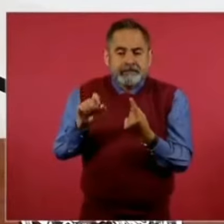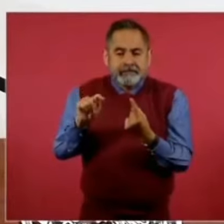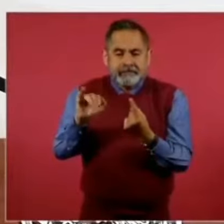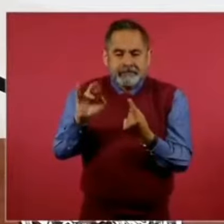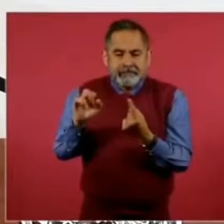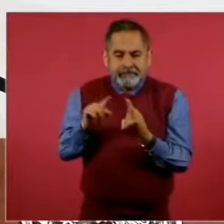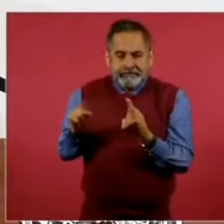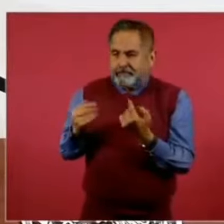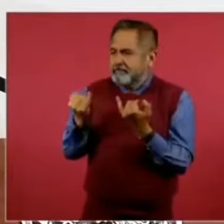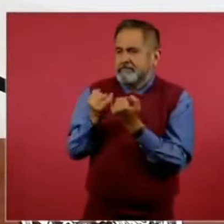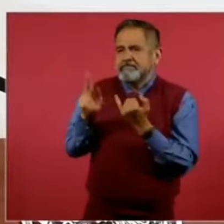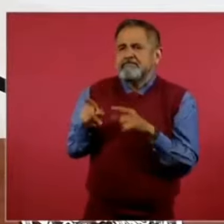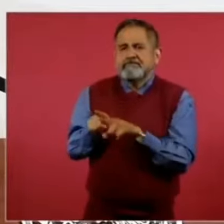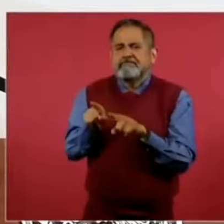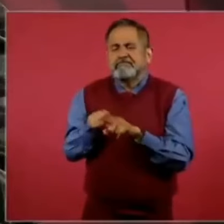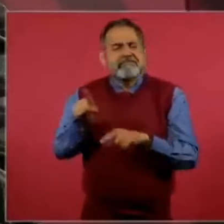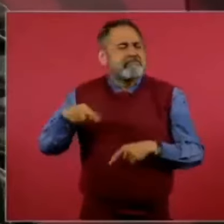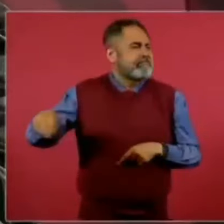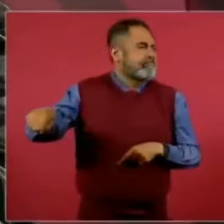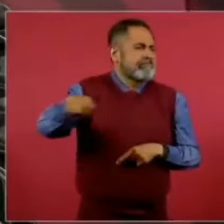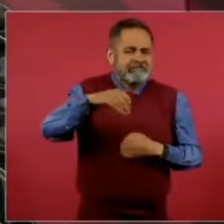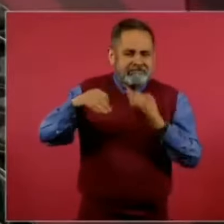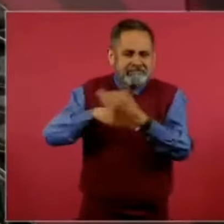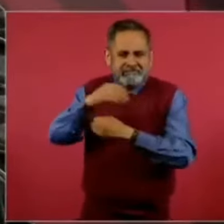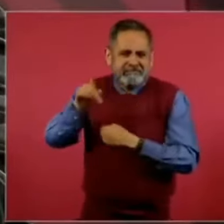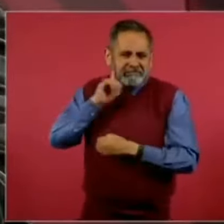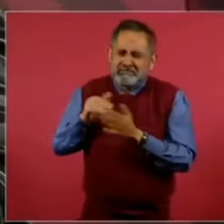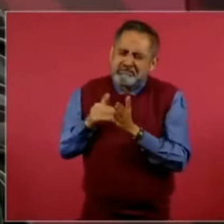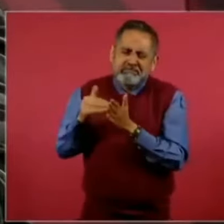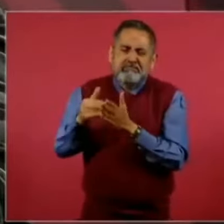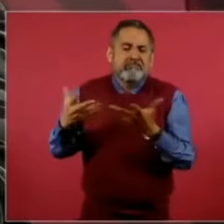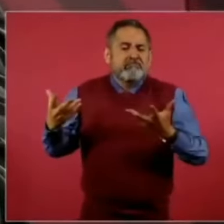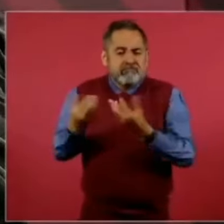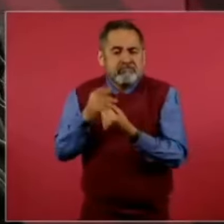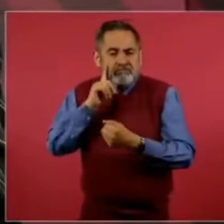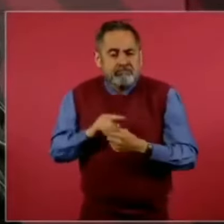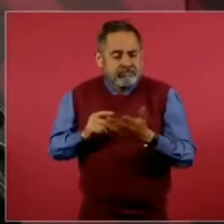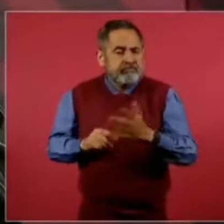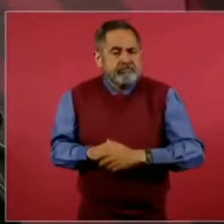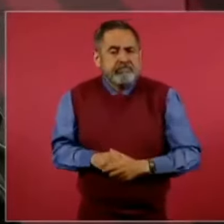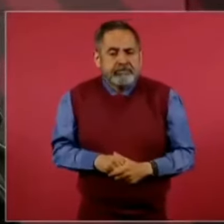otras mujeres, millones de mujeres. Entonces,